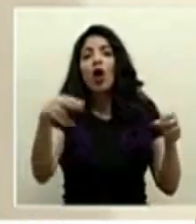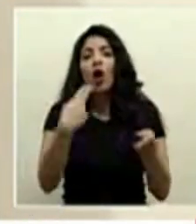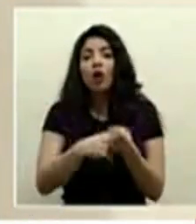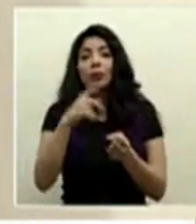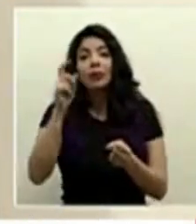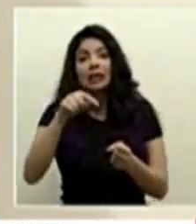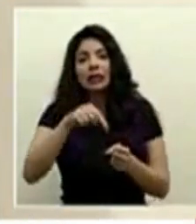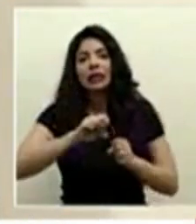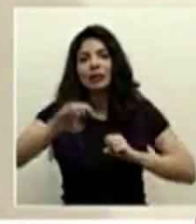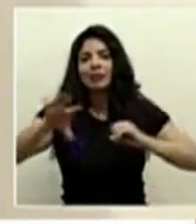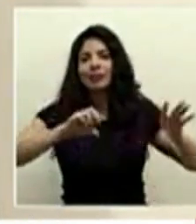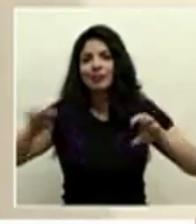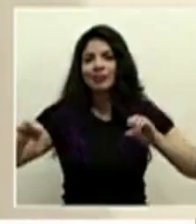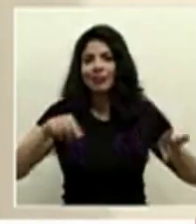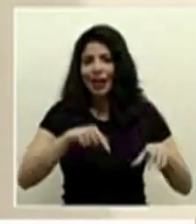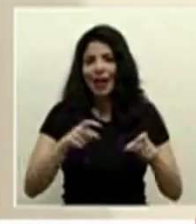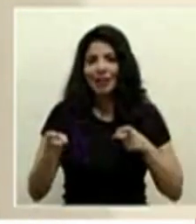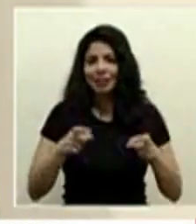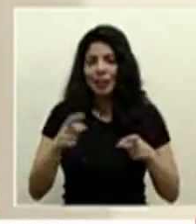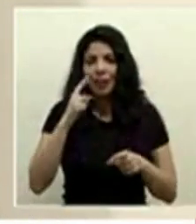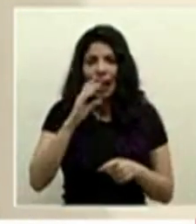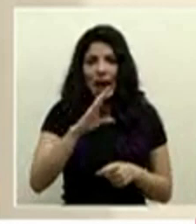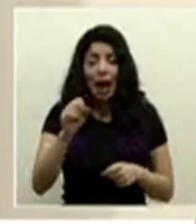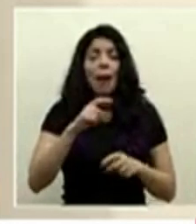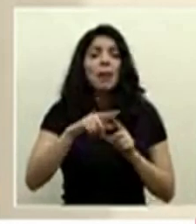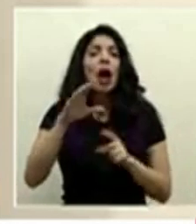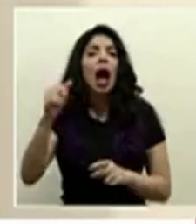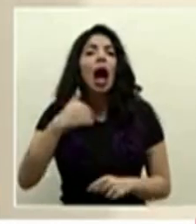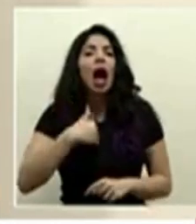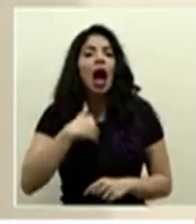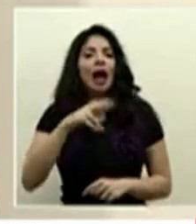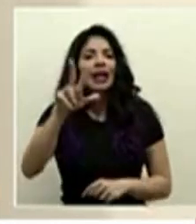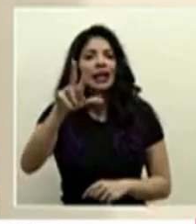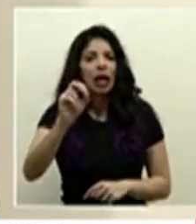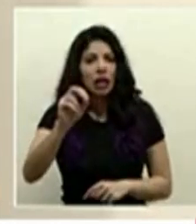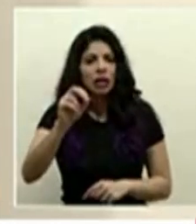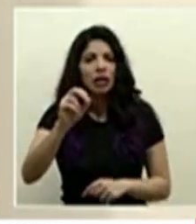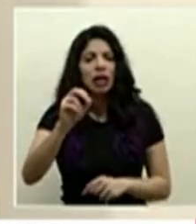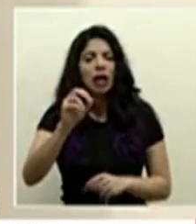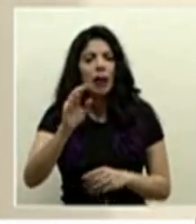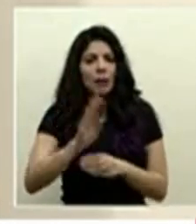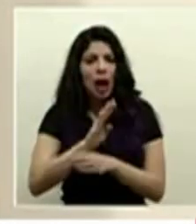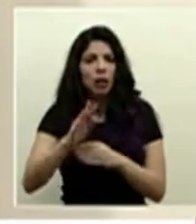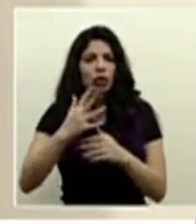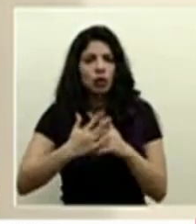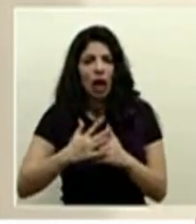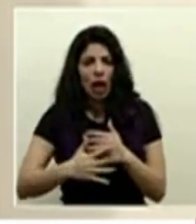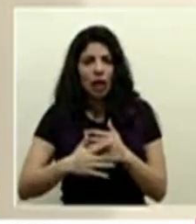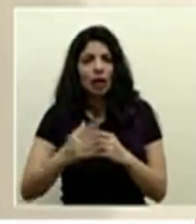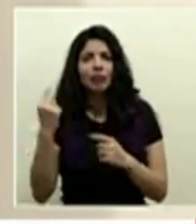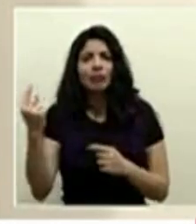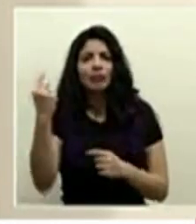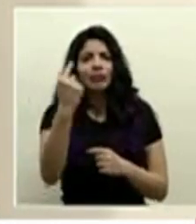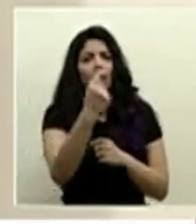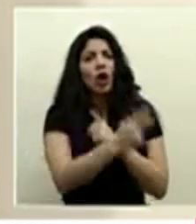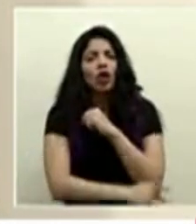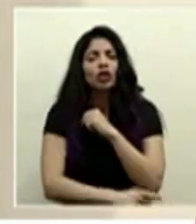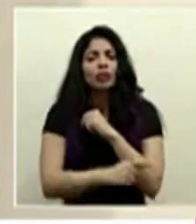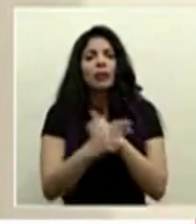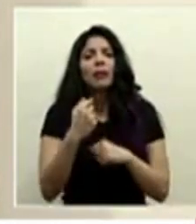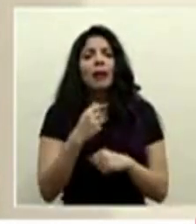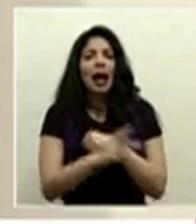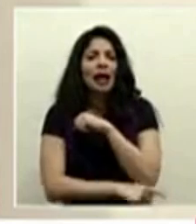requiere de la caja pero la caja tiene 30 bancos de sangre en los diferentes hospitales en todo el país entonces